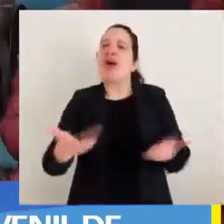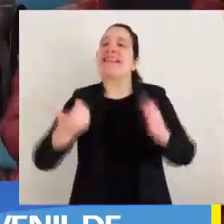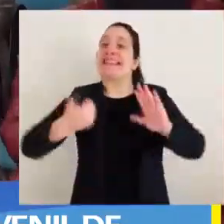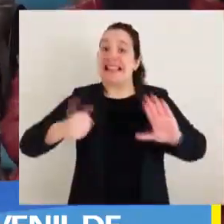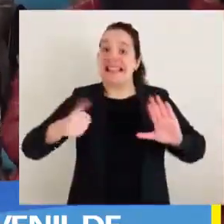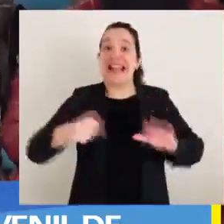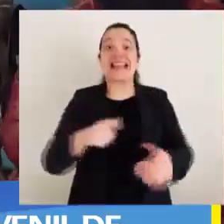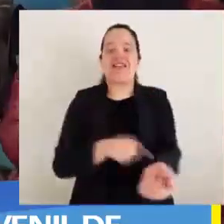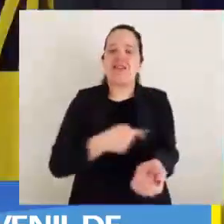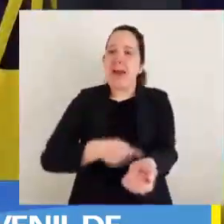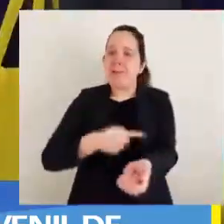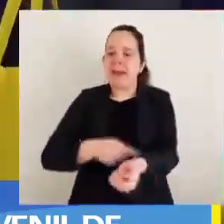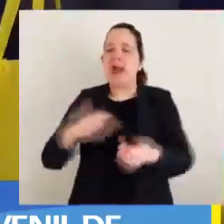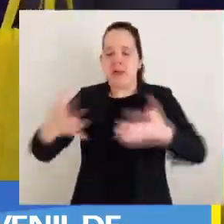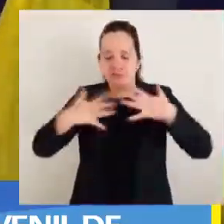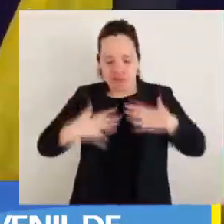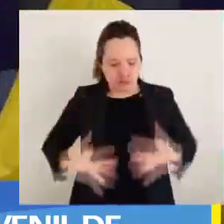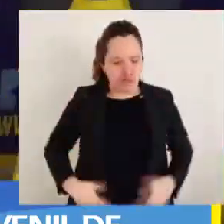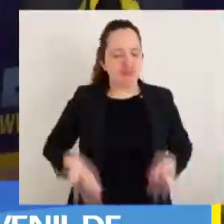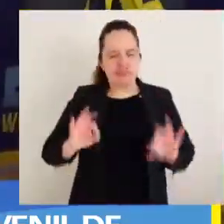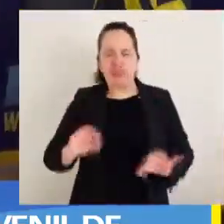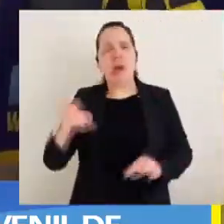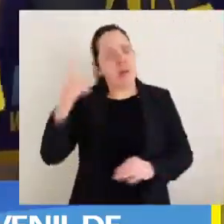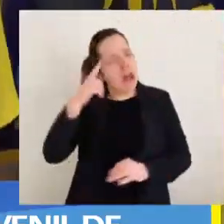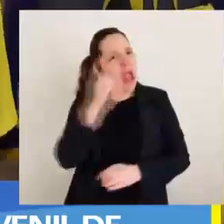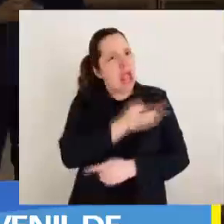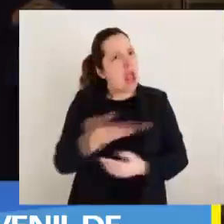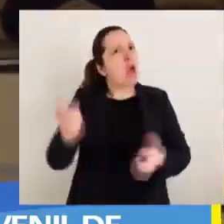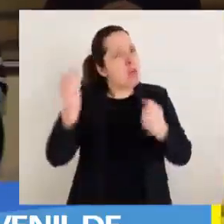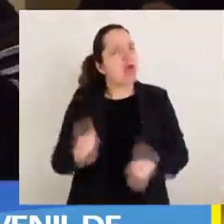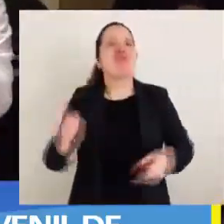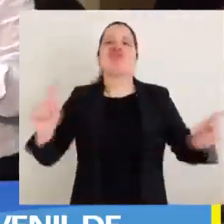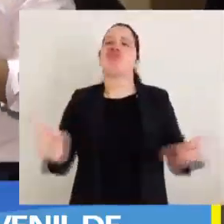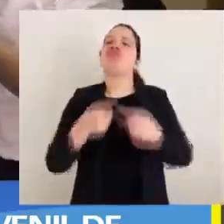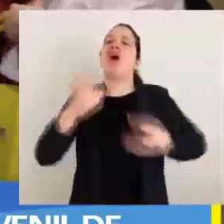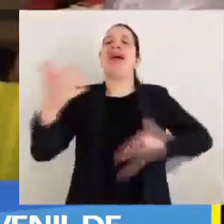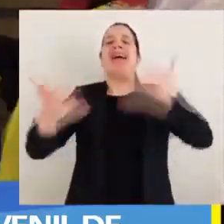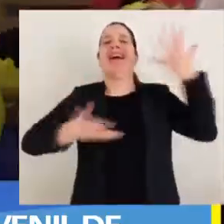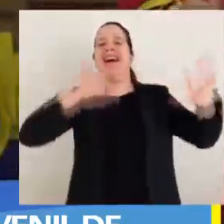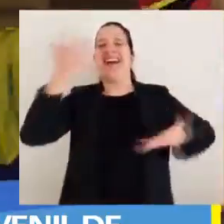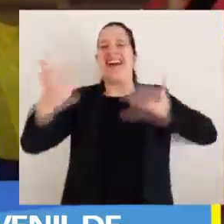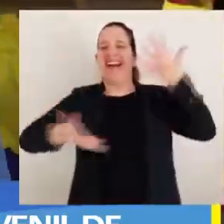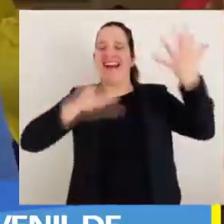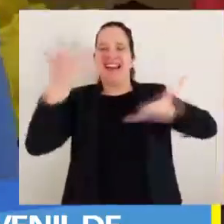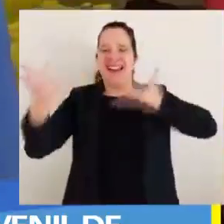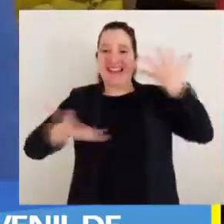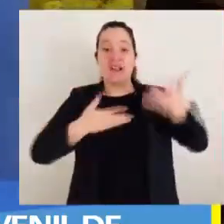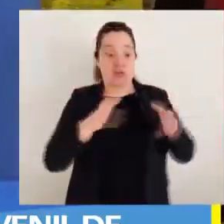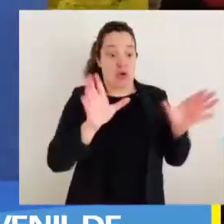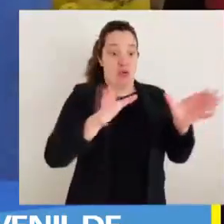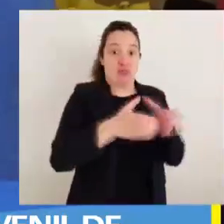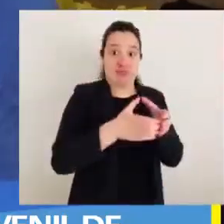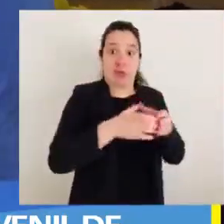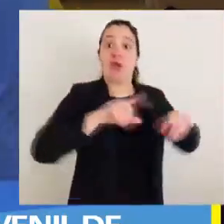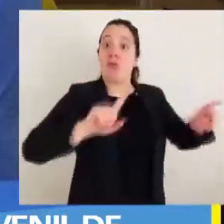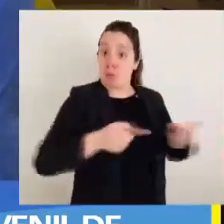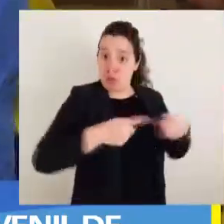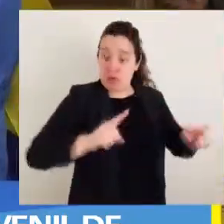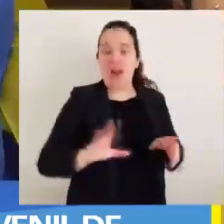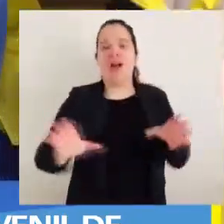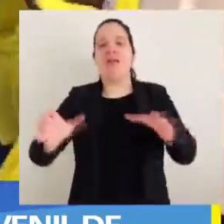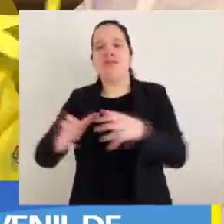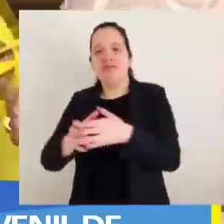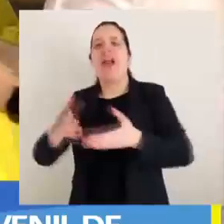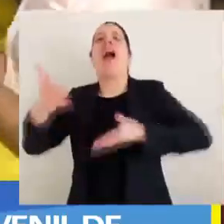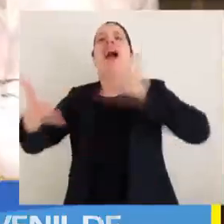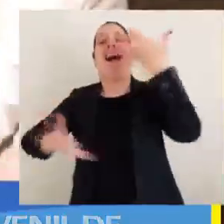familias de Barrio Norte que acompañan, creen y le dan vida a la Orquesta Infanto-Juvenil y Coro Infanto-Juvenil de Barrio